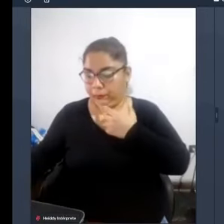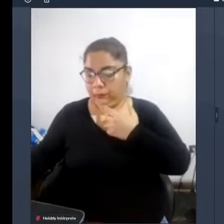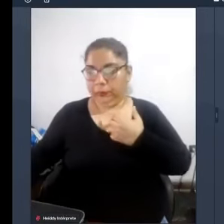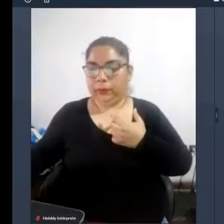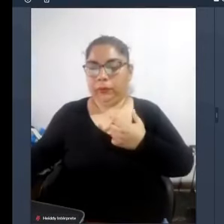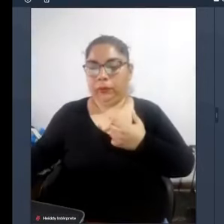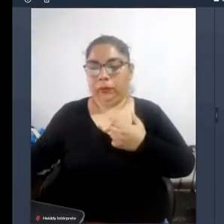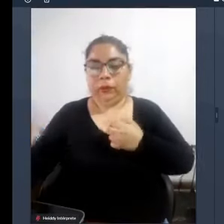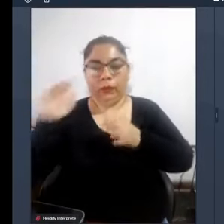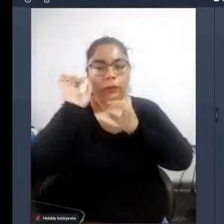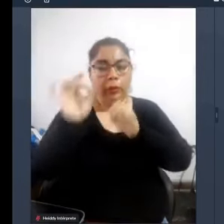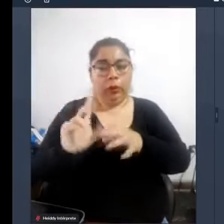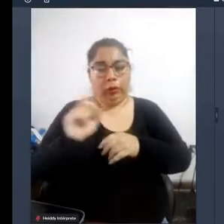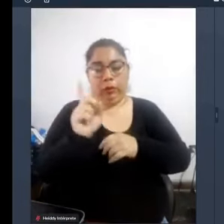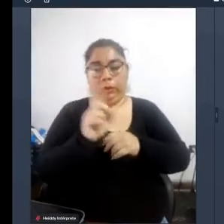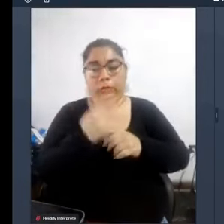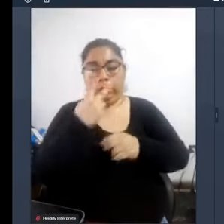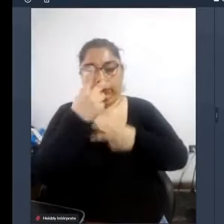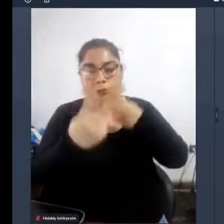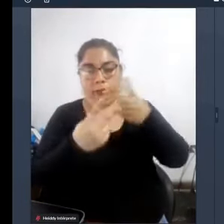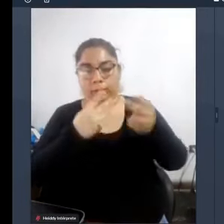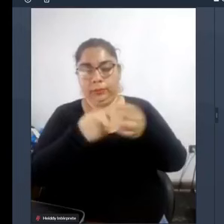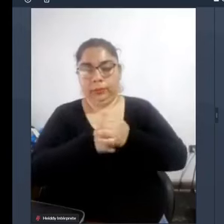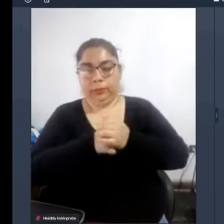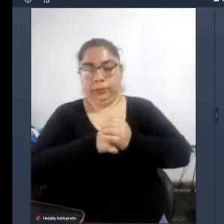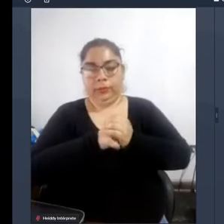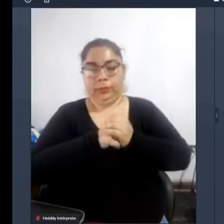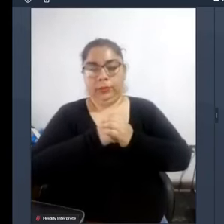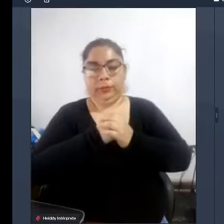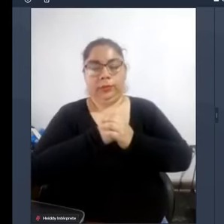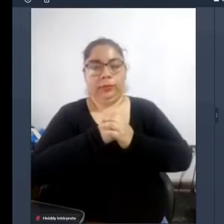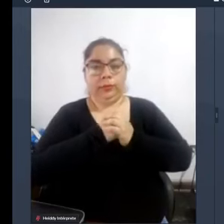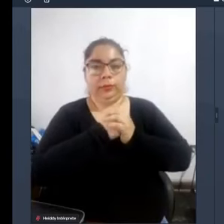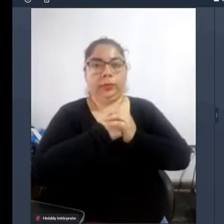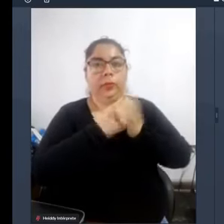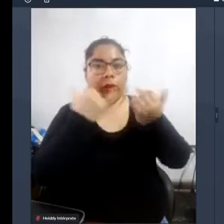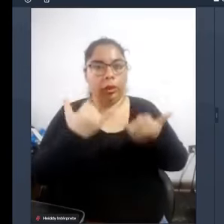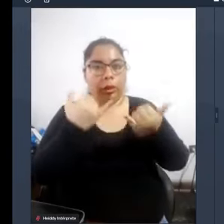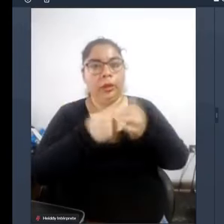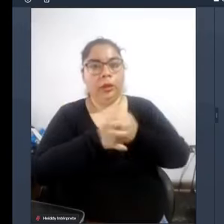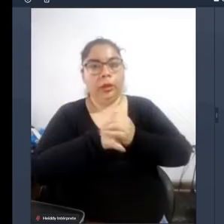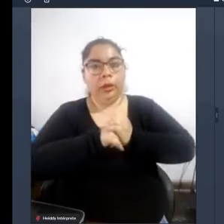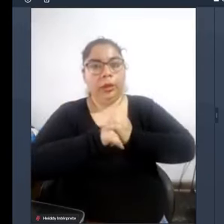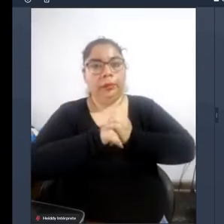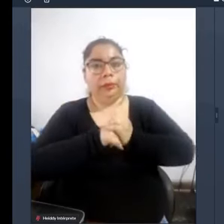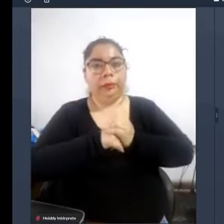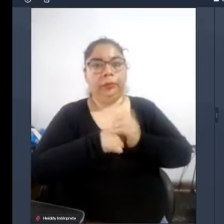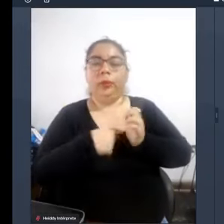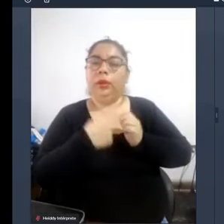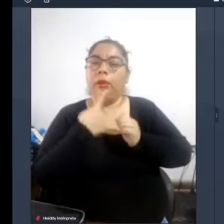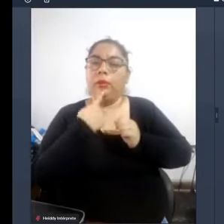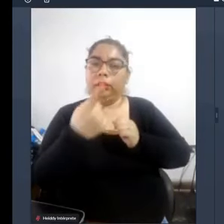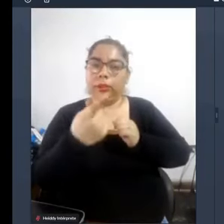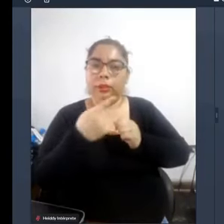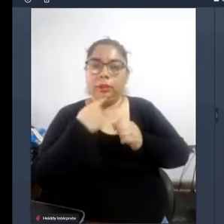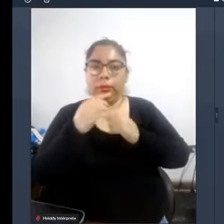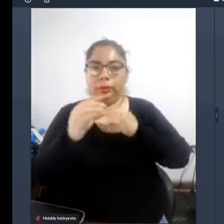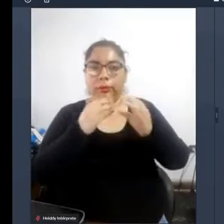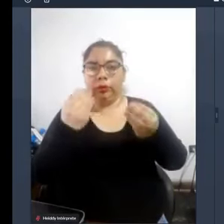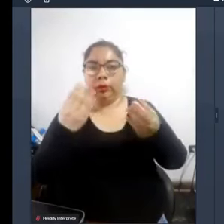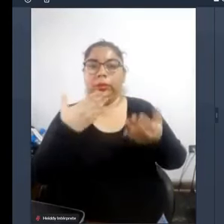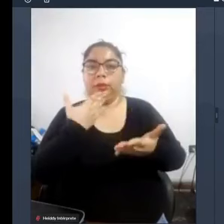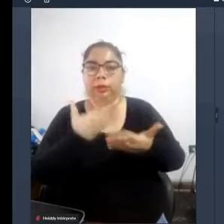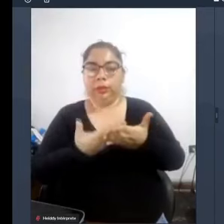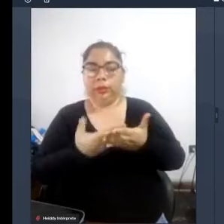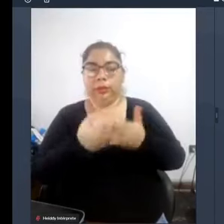ignorar o mirar con desdén por ahora es lo que quisiera comentar muchas gracias por